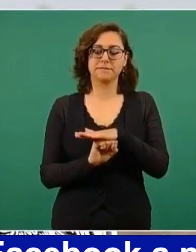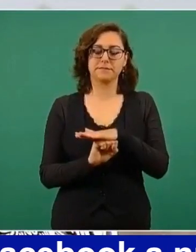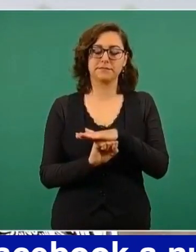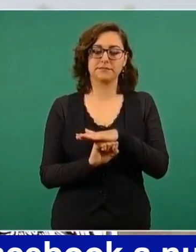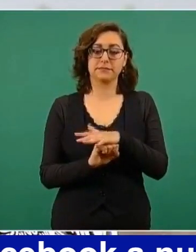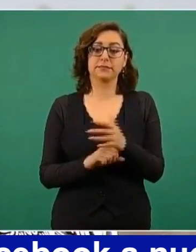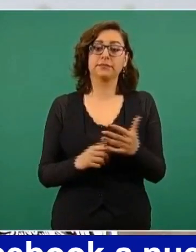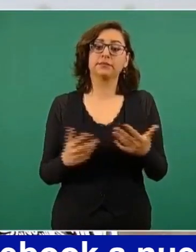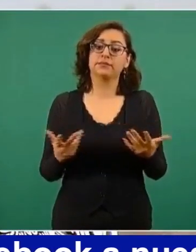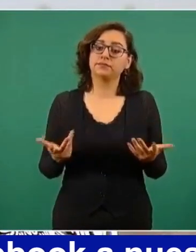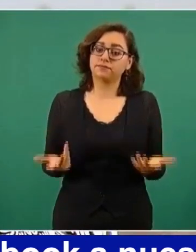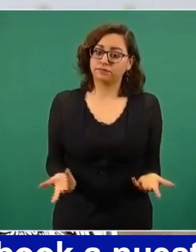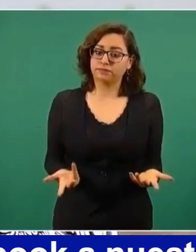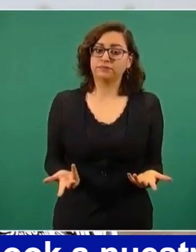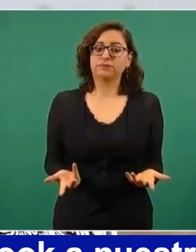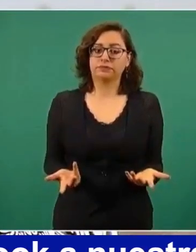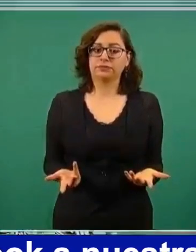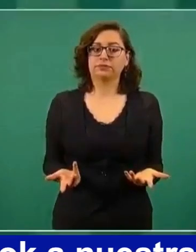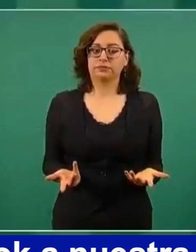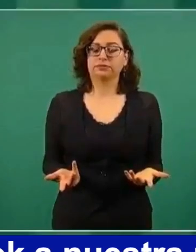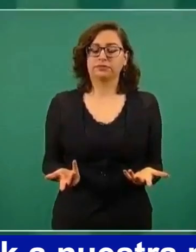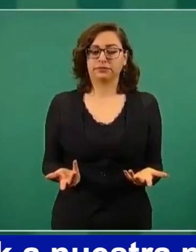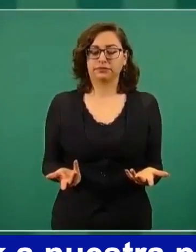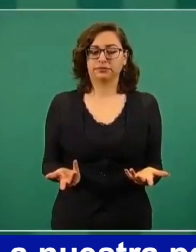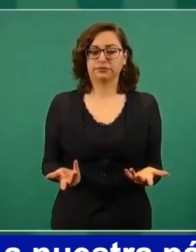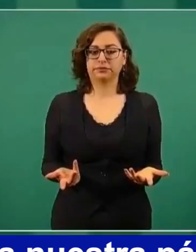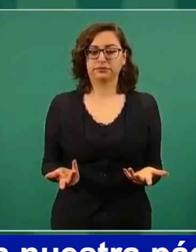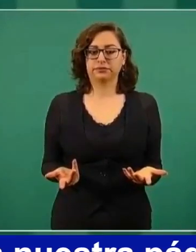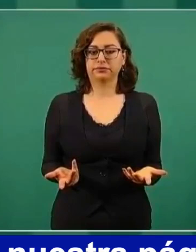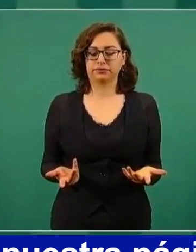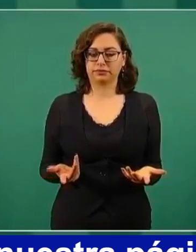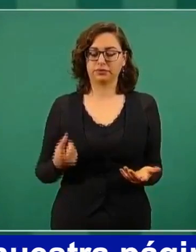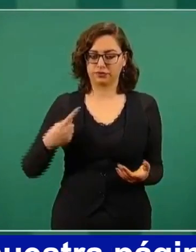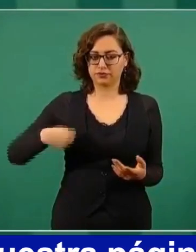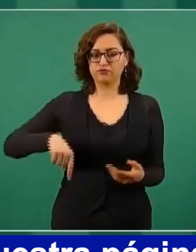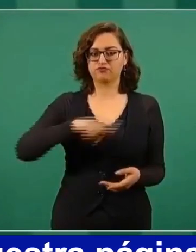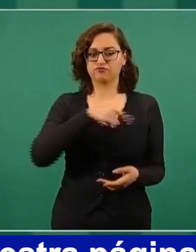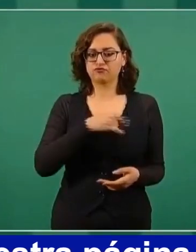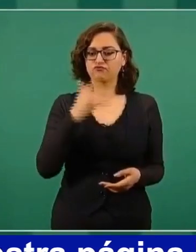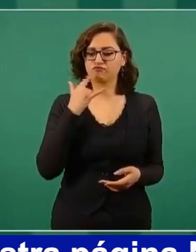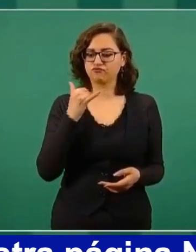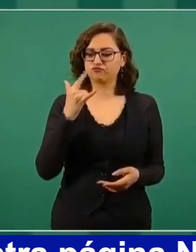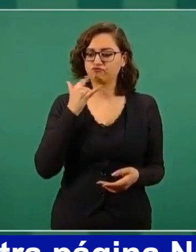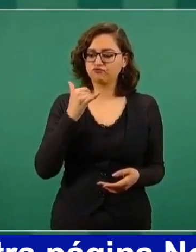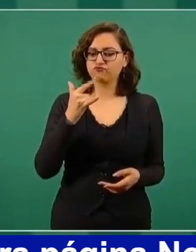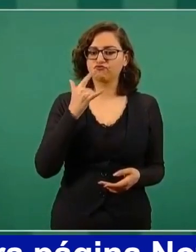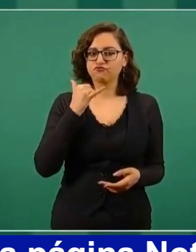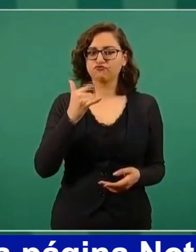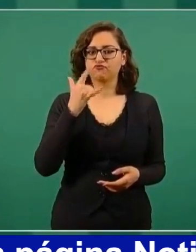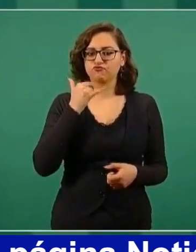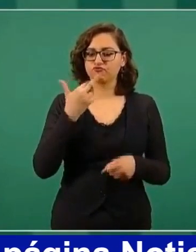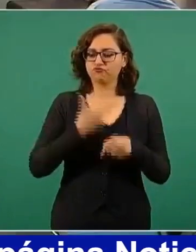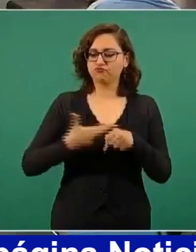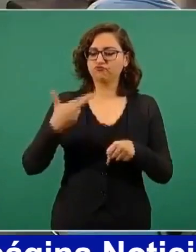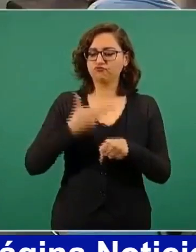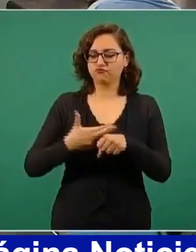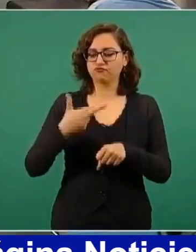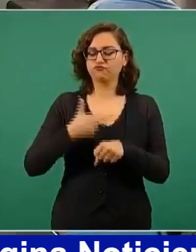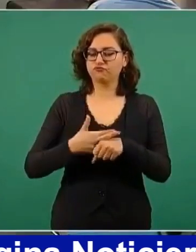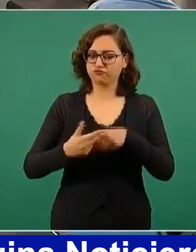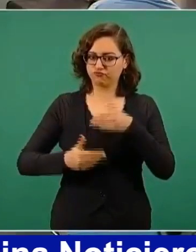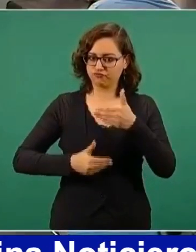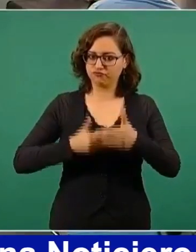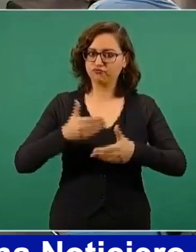Entonces, sí tenemos que hacer todos el esfuerzo para regresar a clases